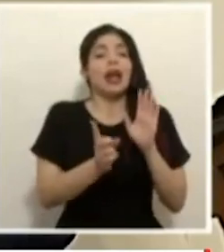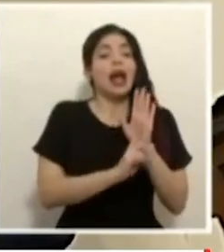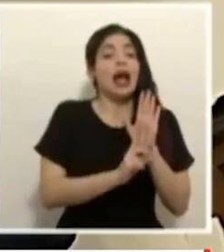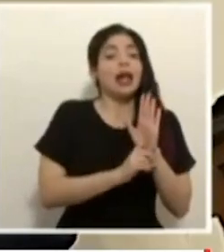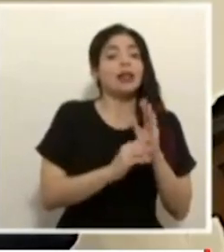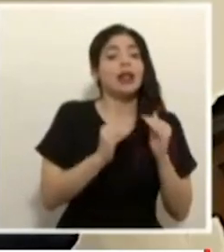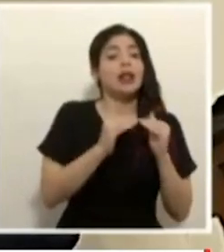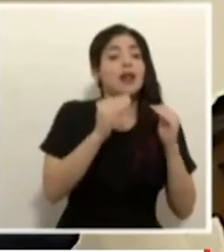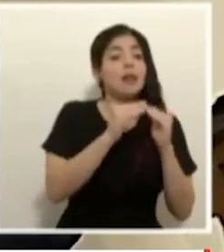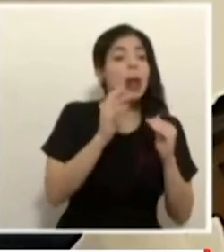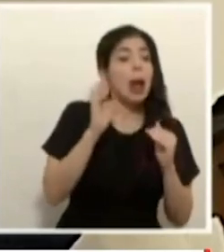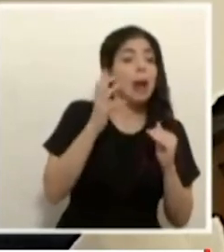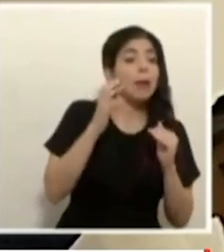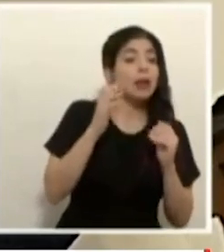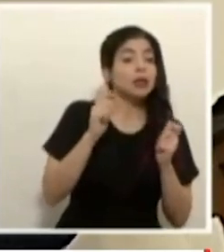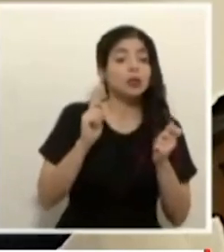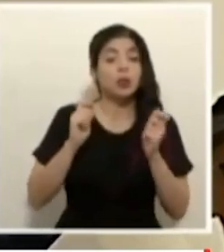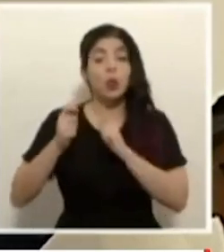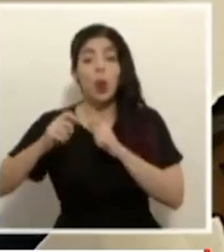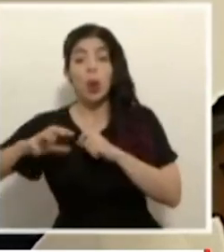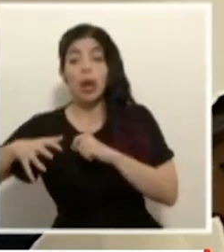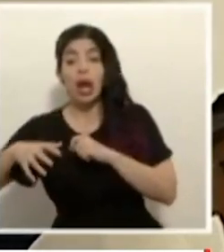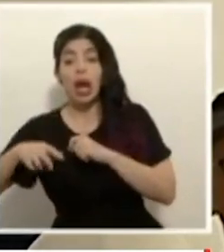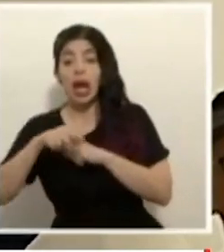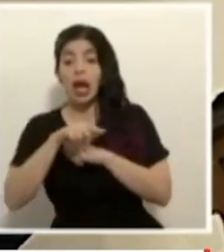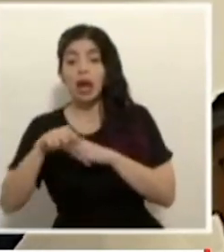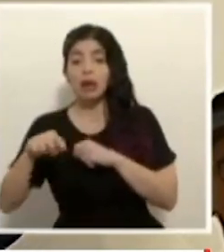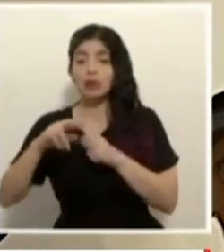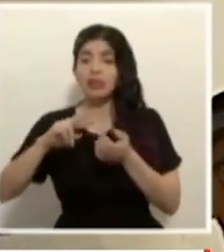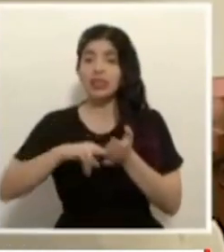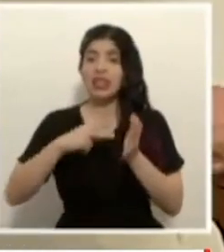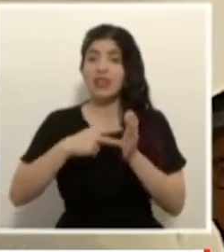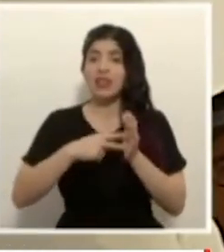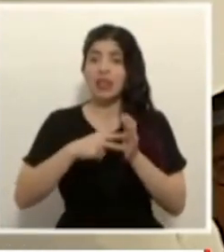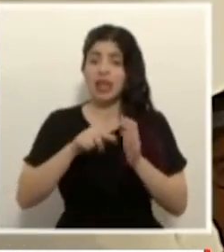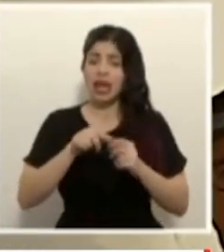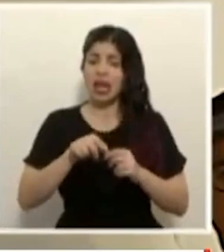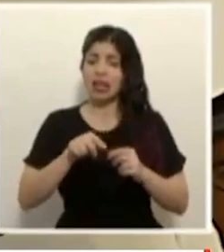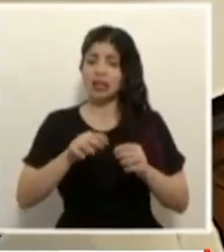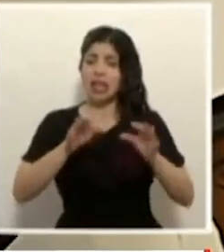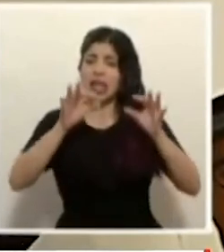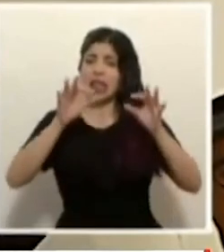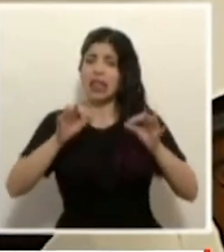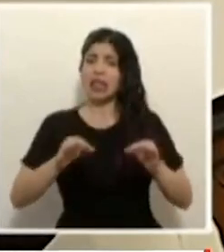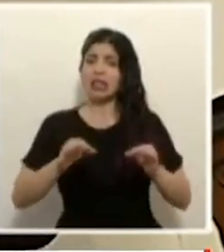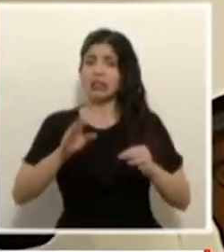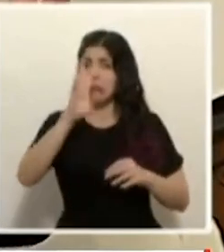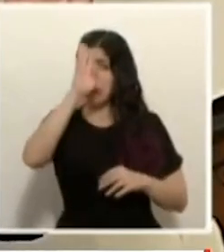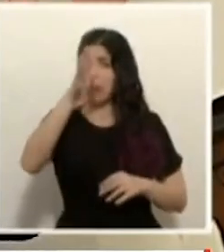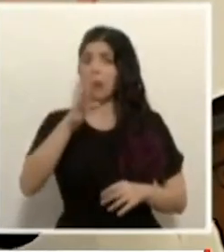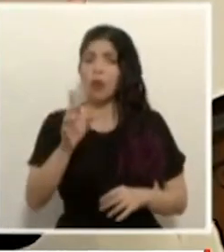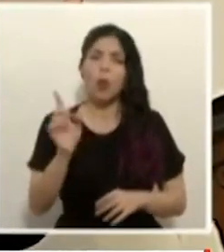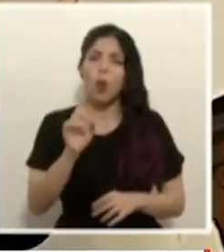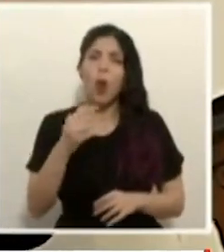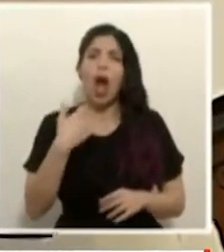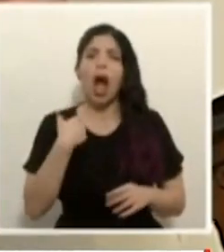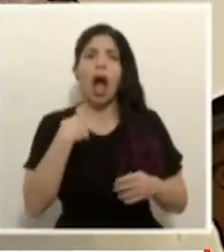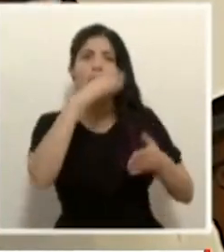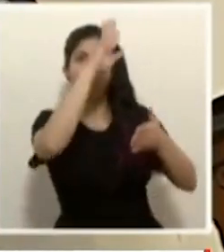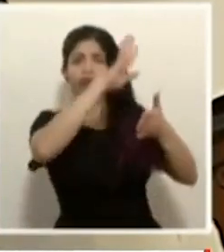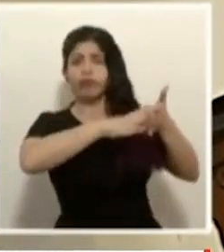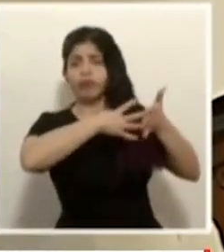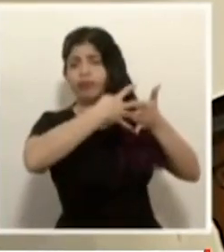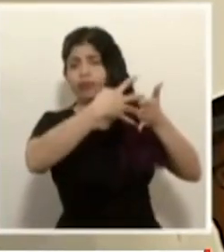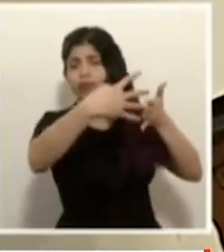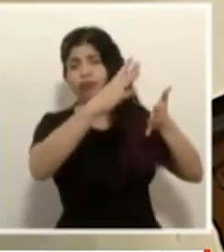ejemplo de amarillo naranja sea algo que que sea una decisión aleatoria hay un panel con